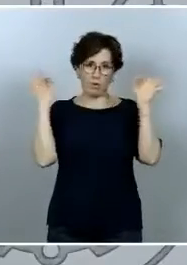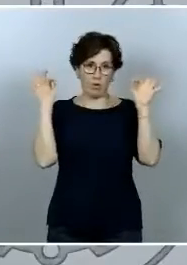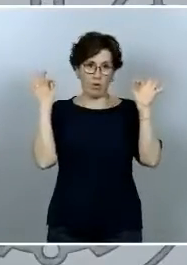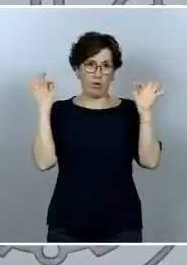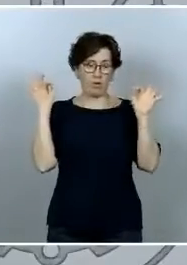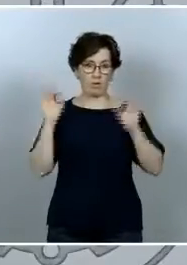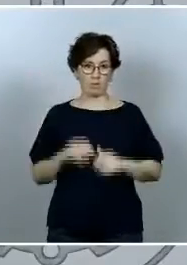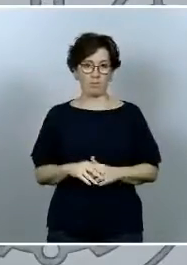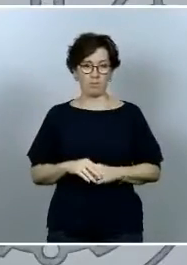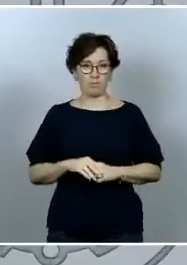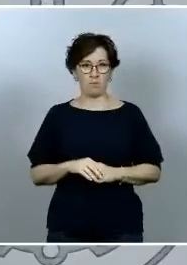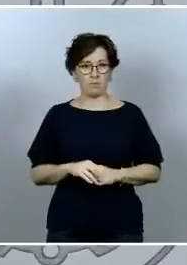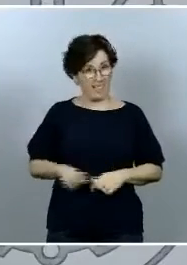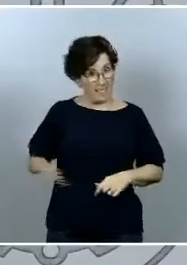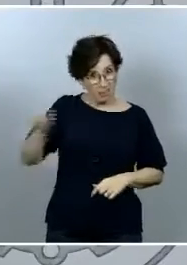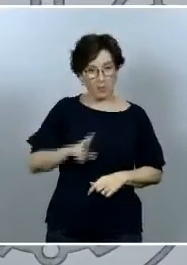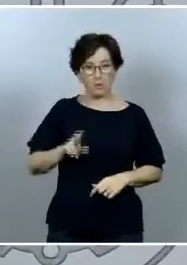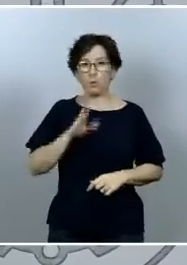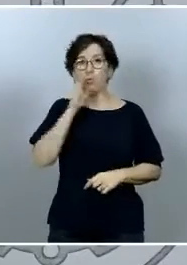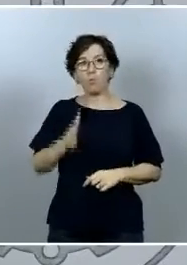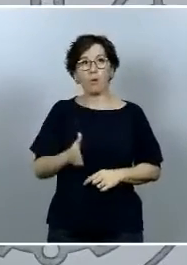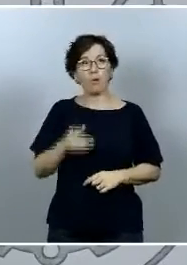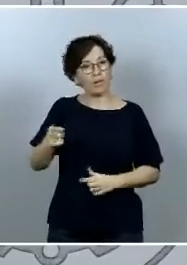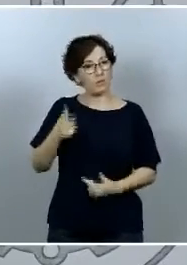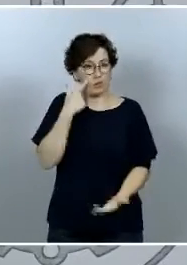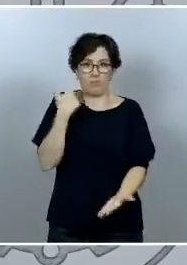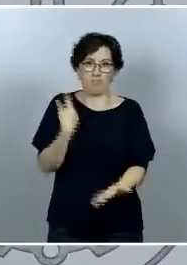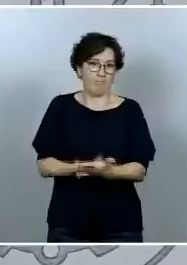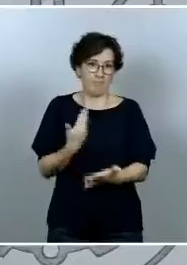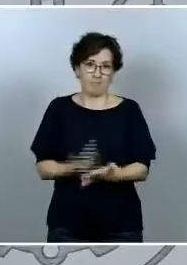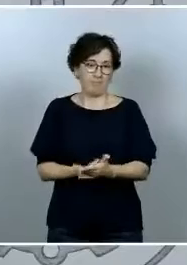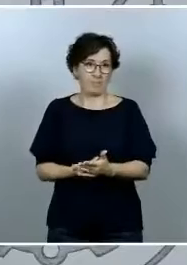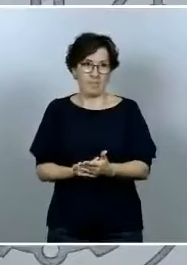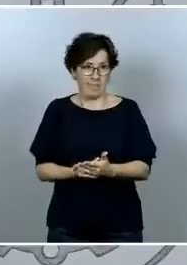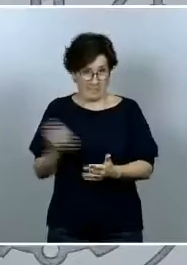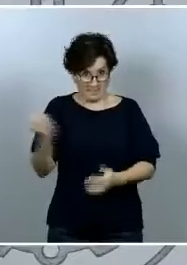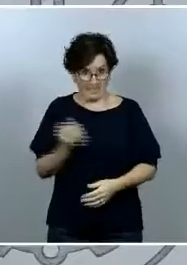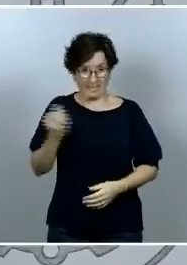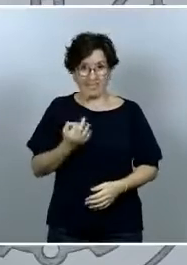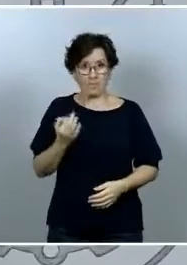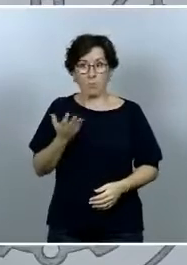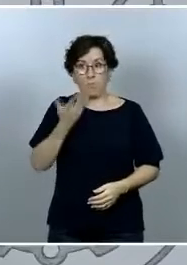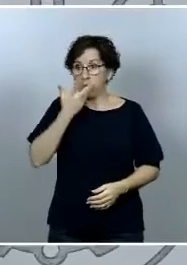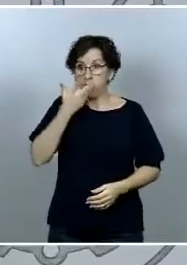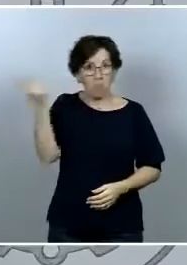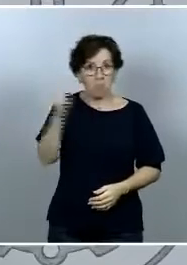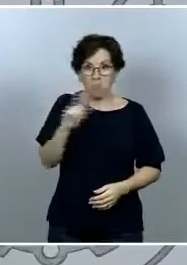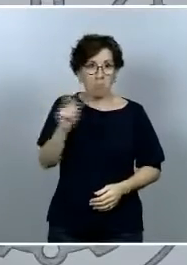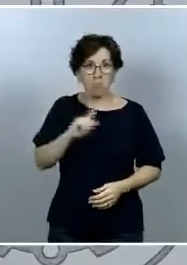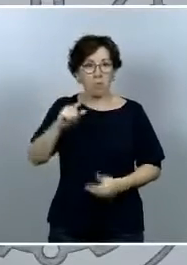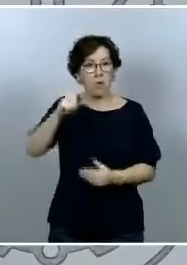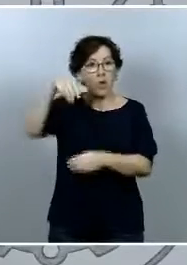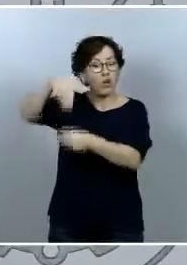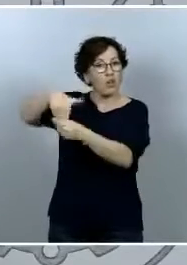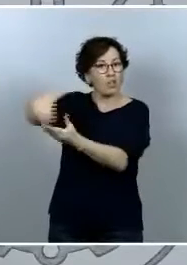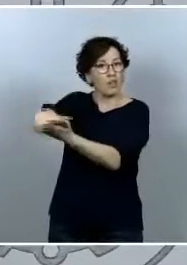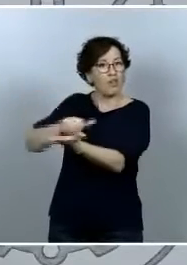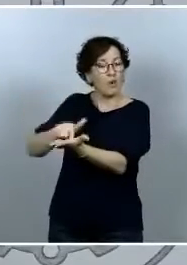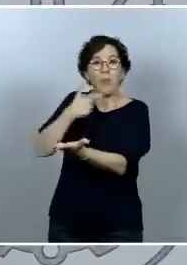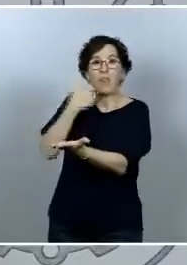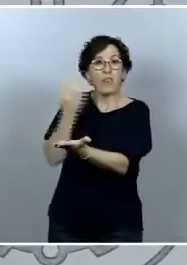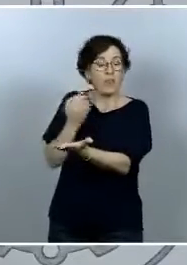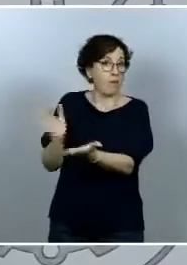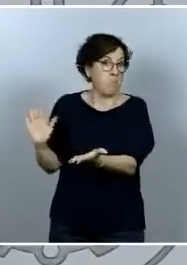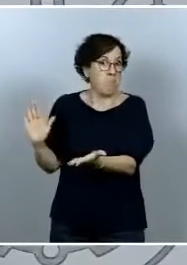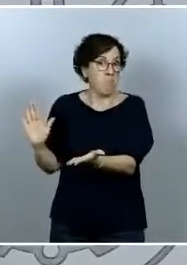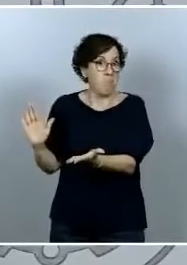cuestión porque justamente esto es lo que se pone de manifiesto que no se conocía el contenido de los informes y por tanto los cuerpos y